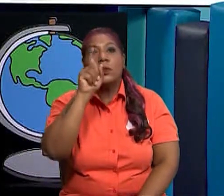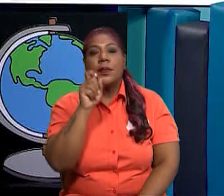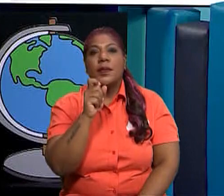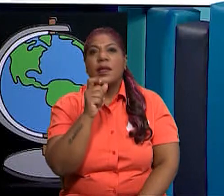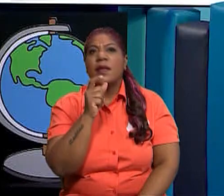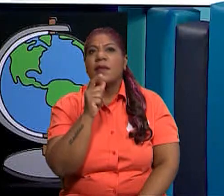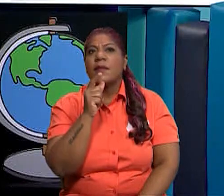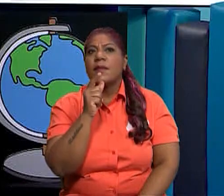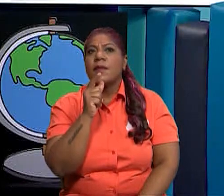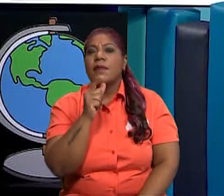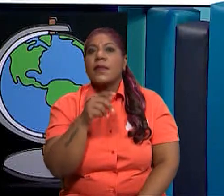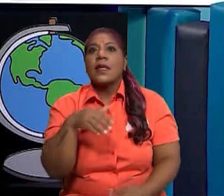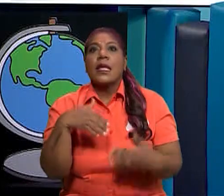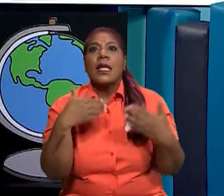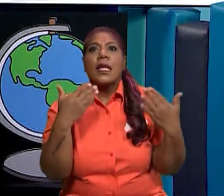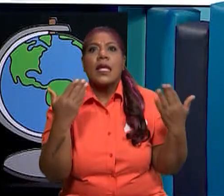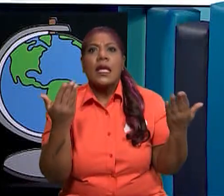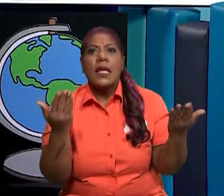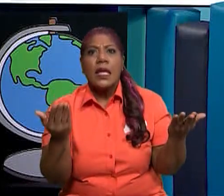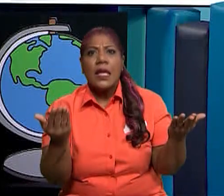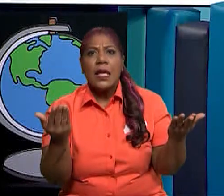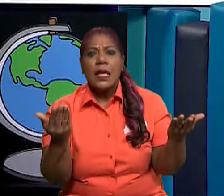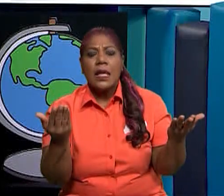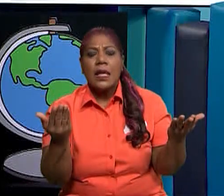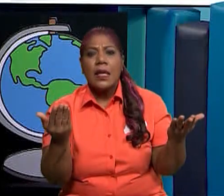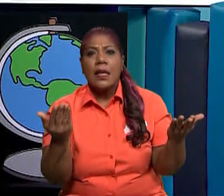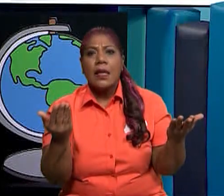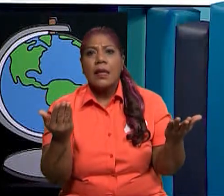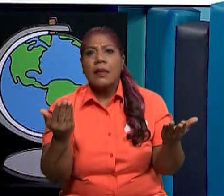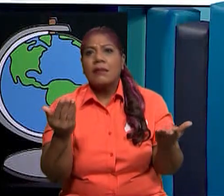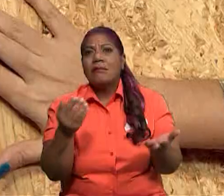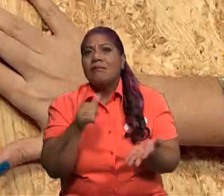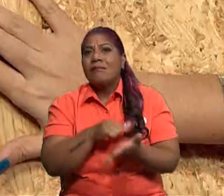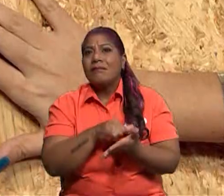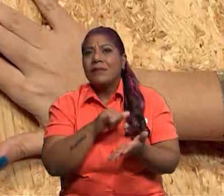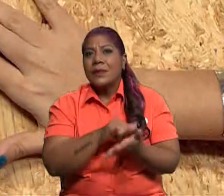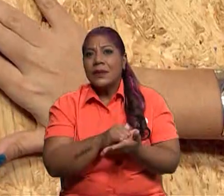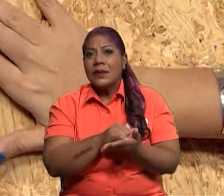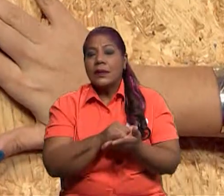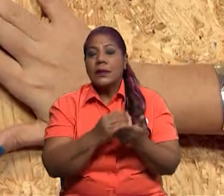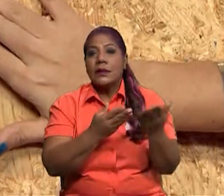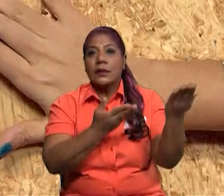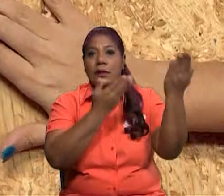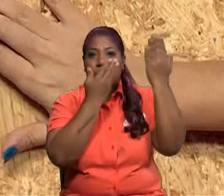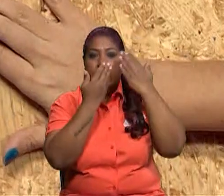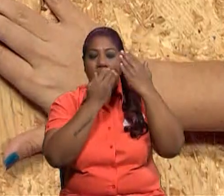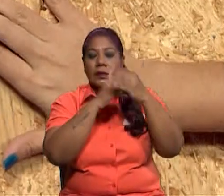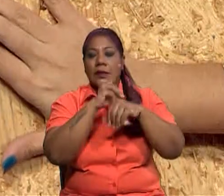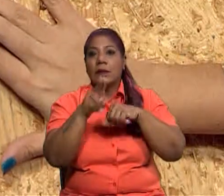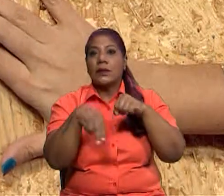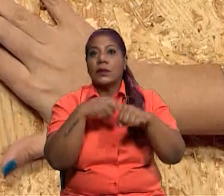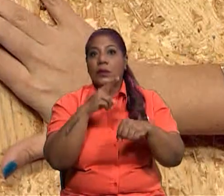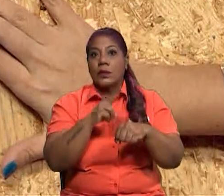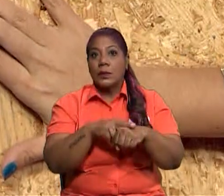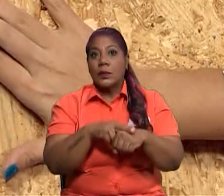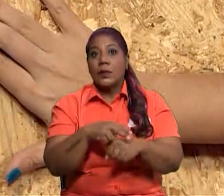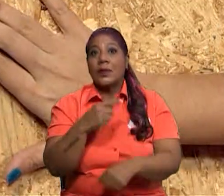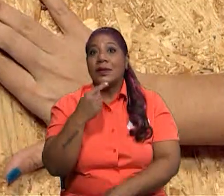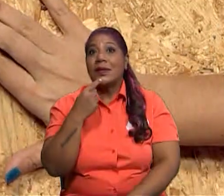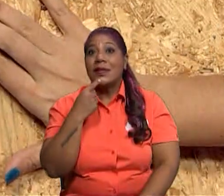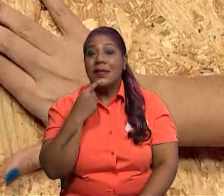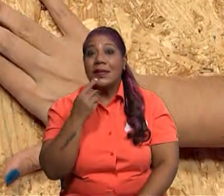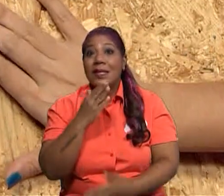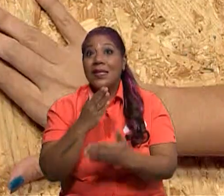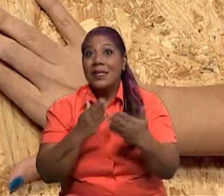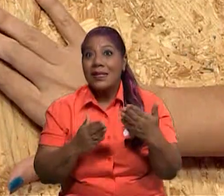afectan, perdón, qué causan los desastres naturales. Un desastre natural se produce cuando un fenómeno de